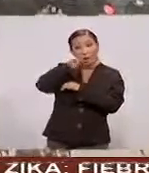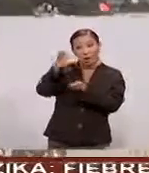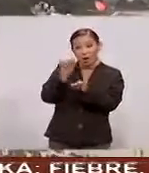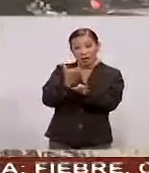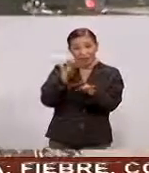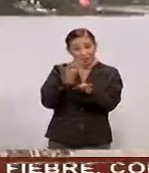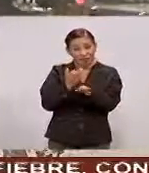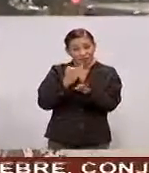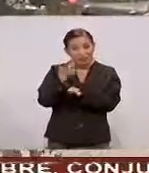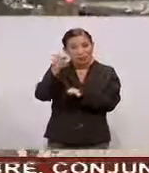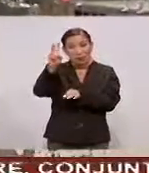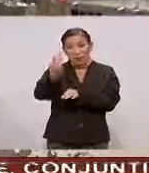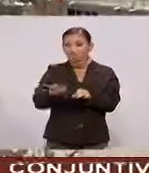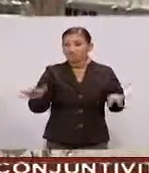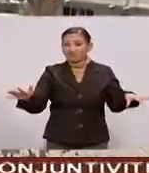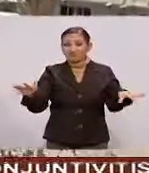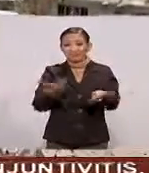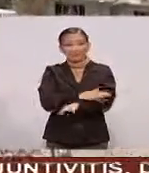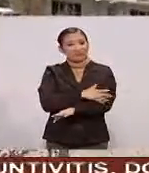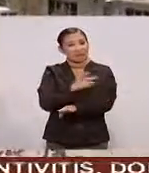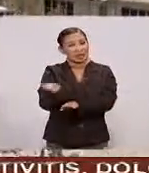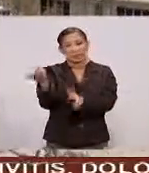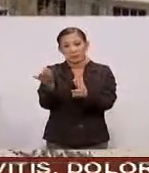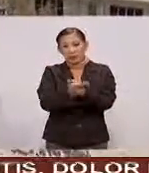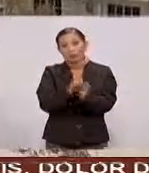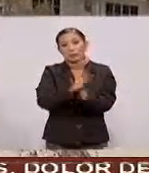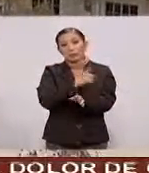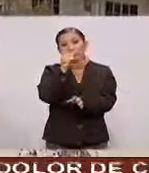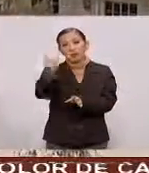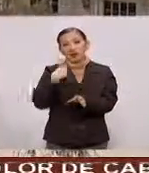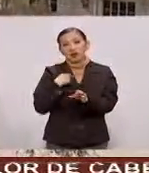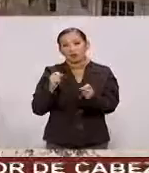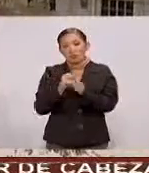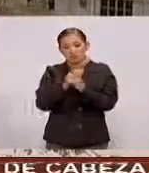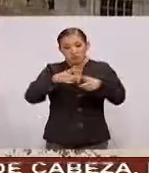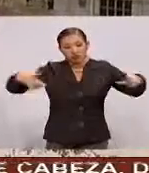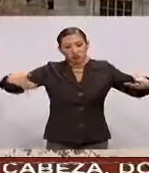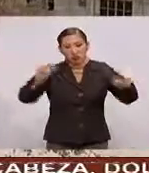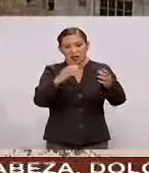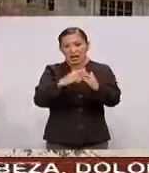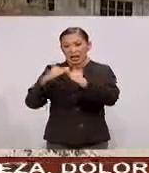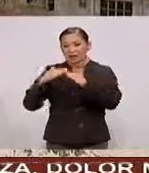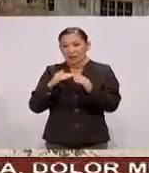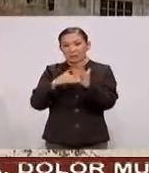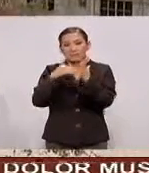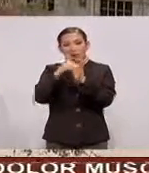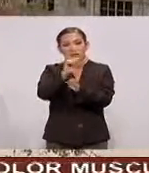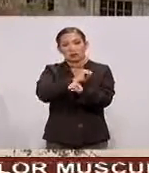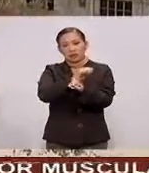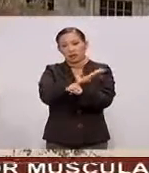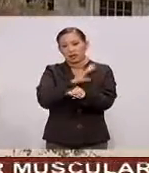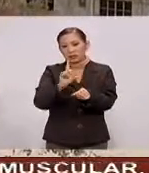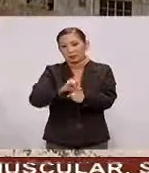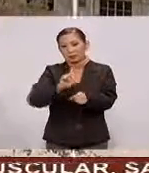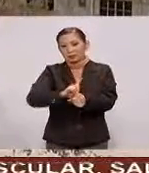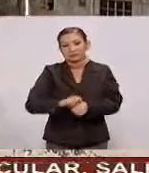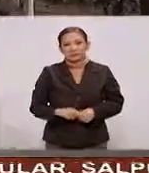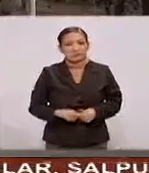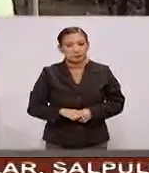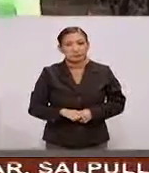observar Esa realidad ha cambiado En parte Por la explosión demográfica Y por millones de autos Que circulan diariamente